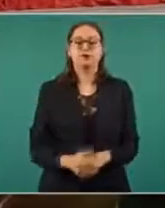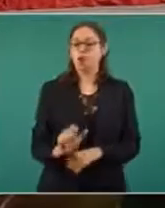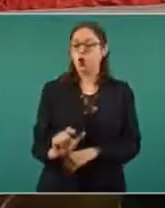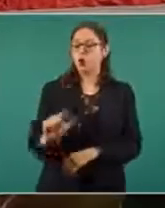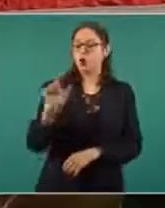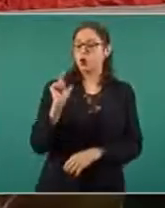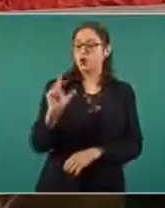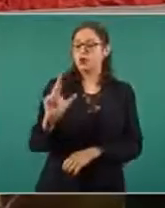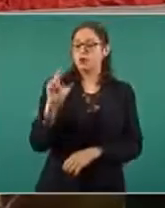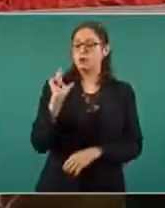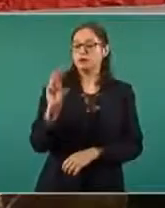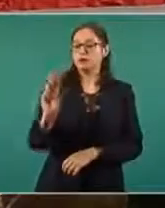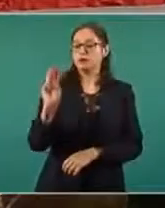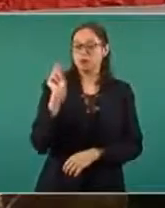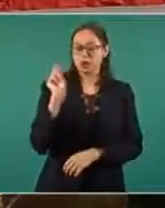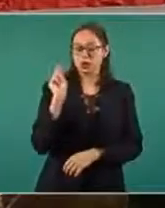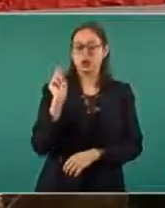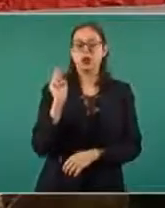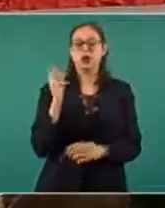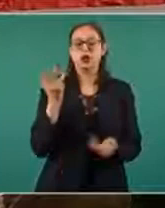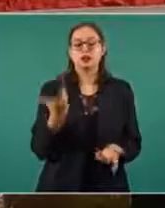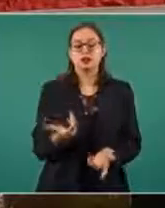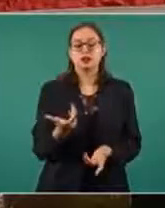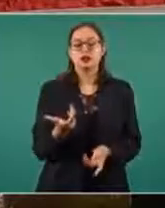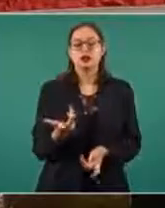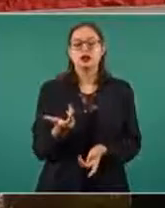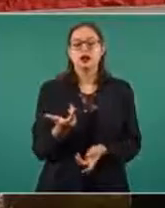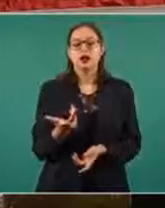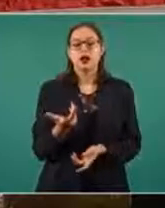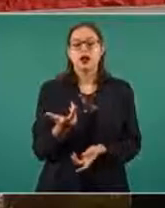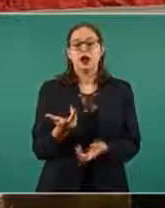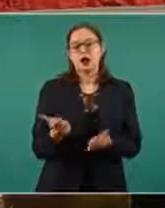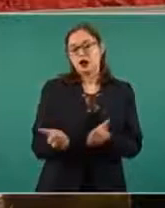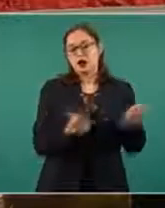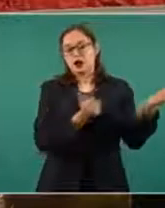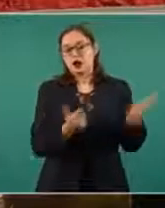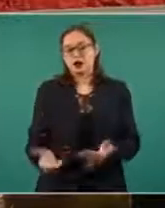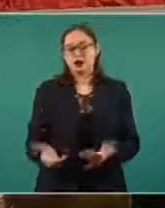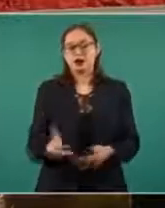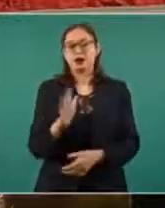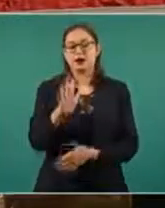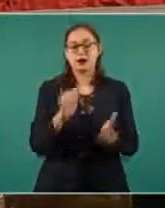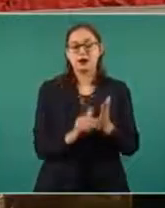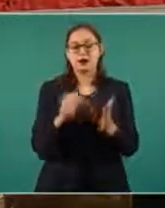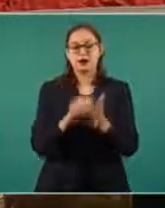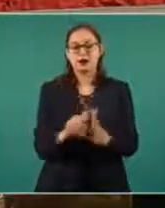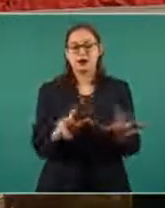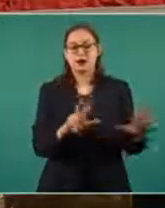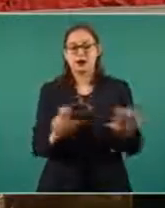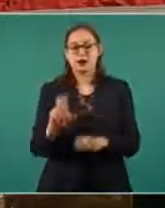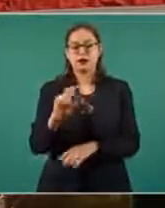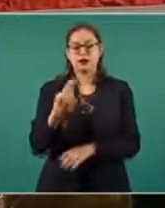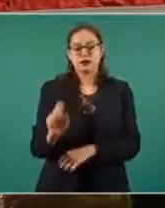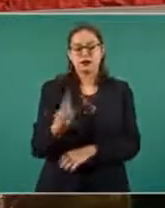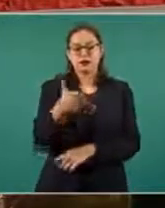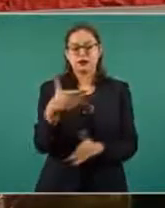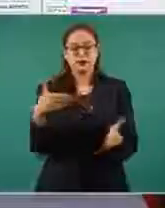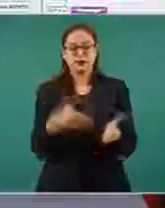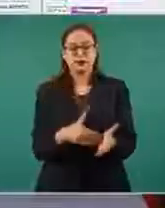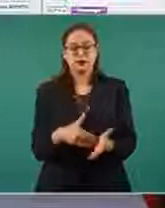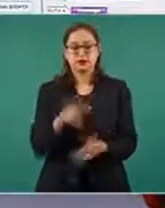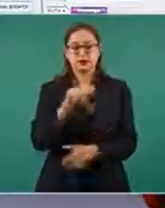pasado, 30, 31 de agosto y 1 de septiembre, arribaron un total de 5.836